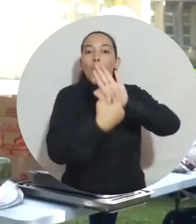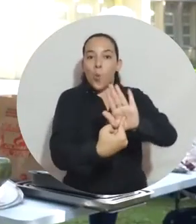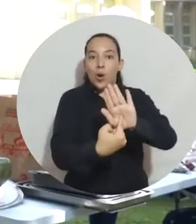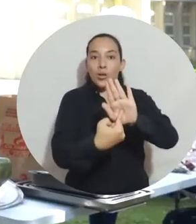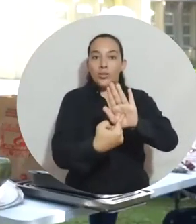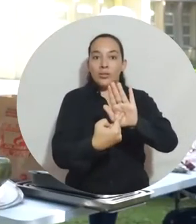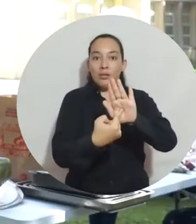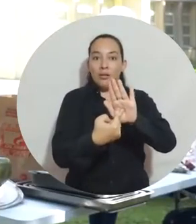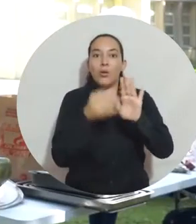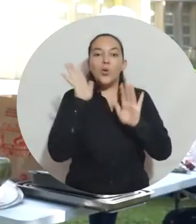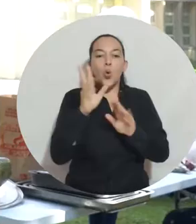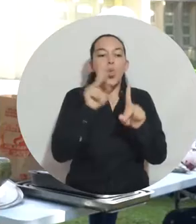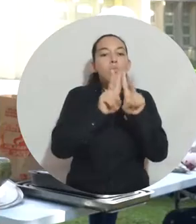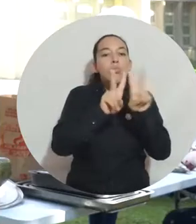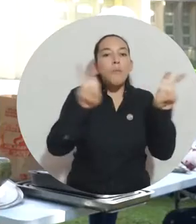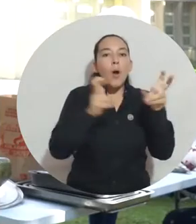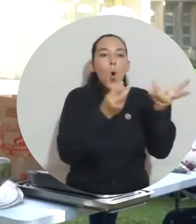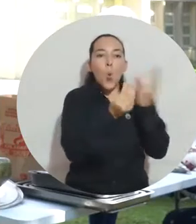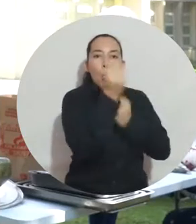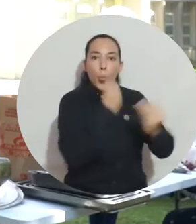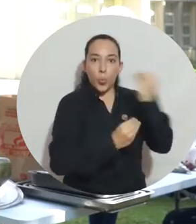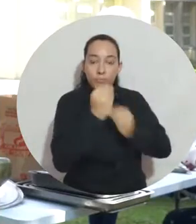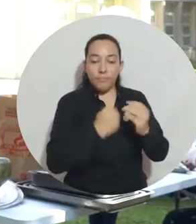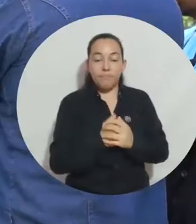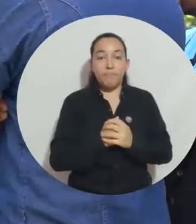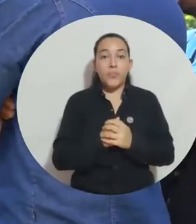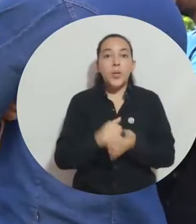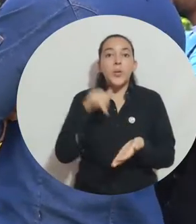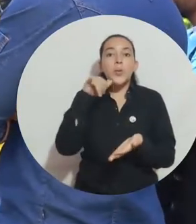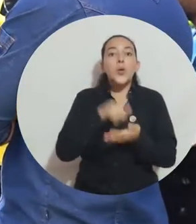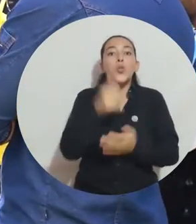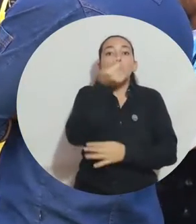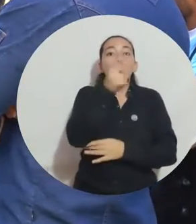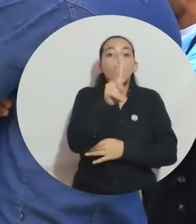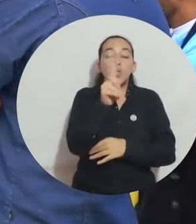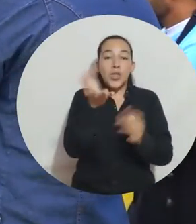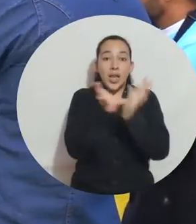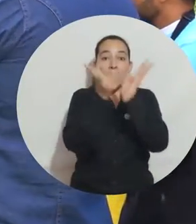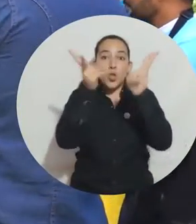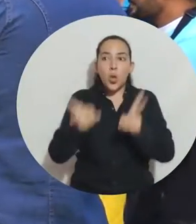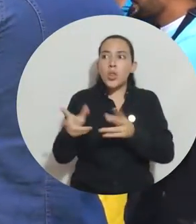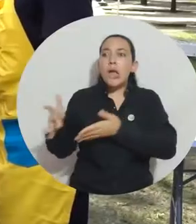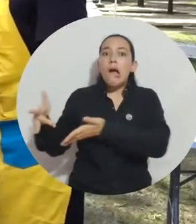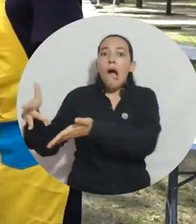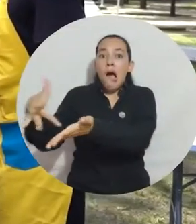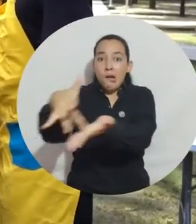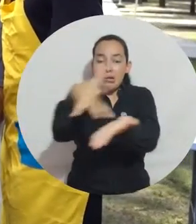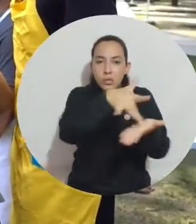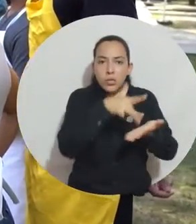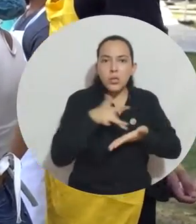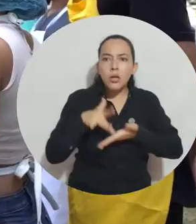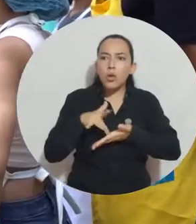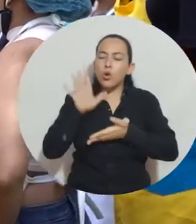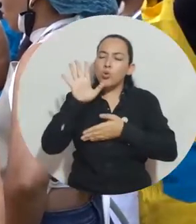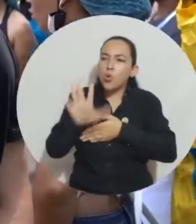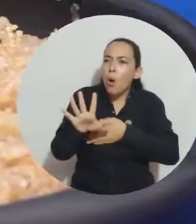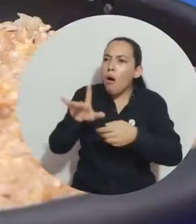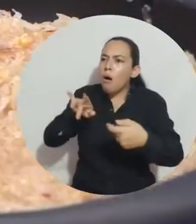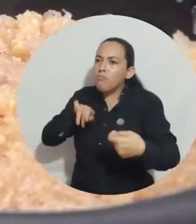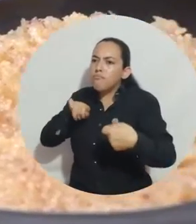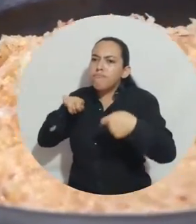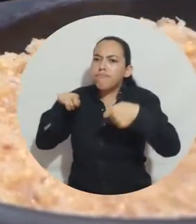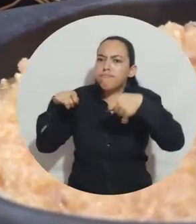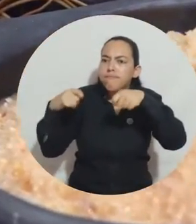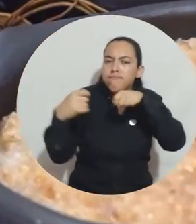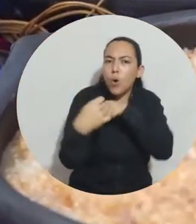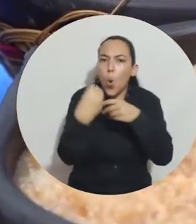se revitaliza dentro del marco de la alimentación. Asimismo, permitió que 12 estudiantes y demás asistentes se sumergieran